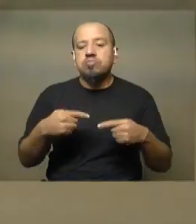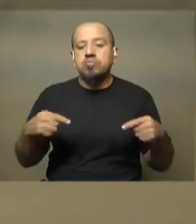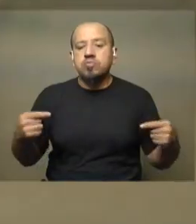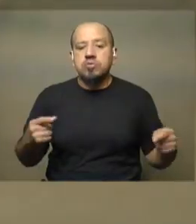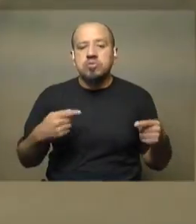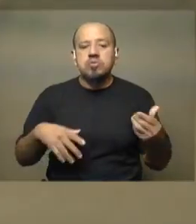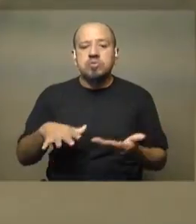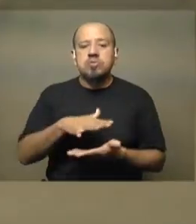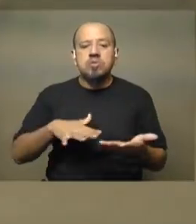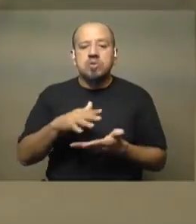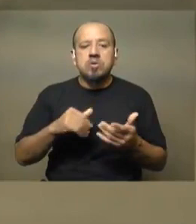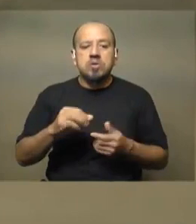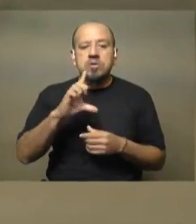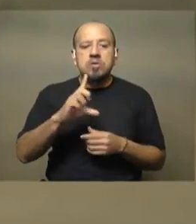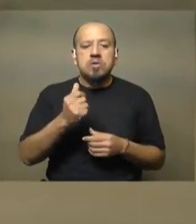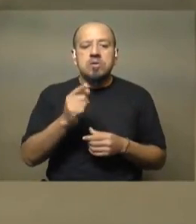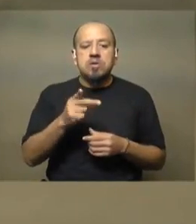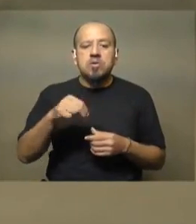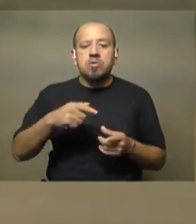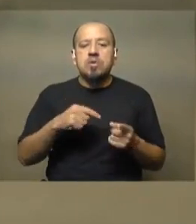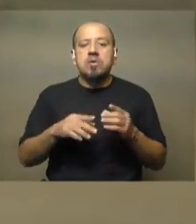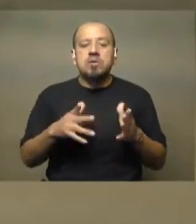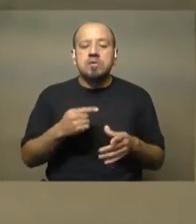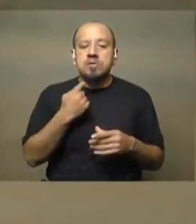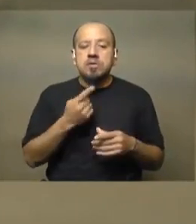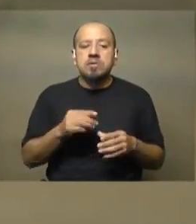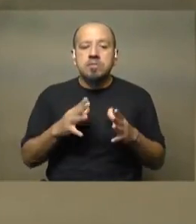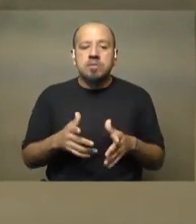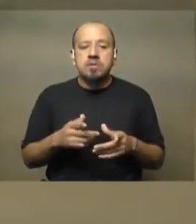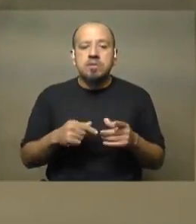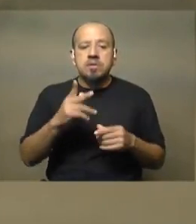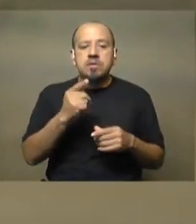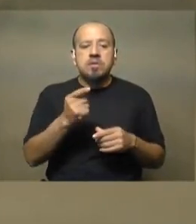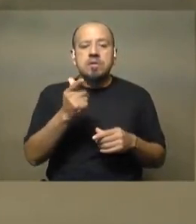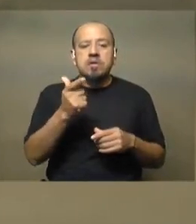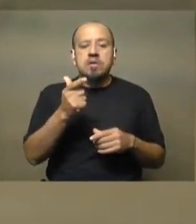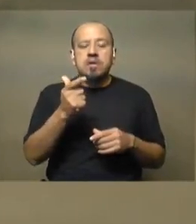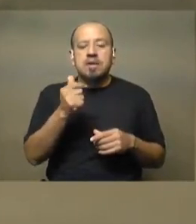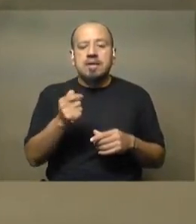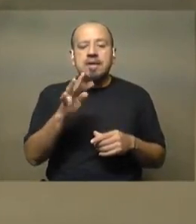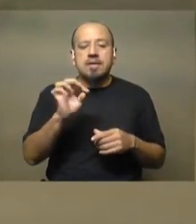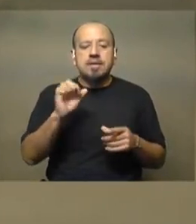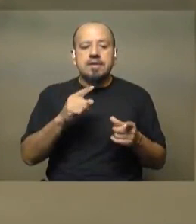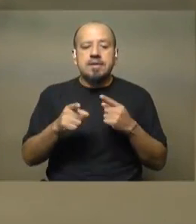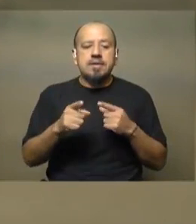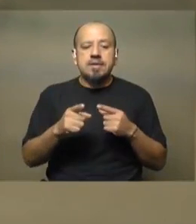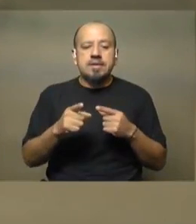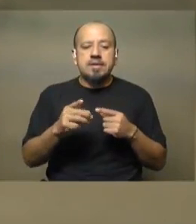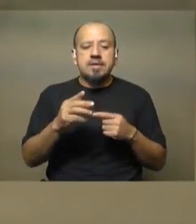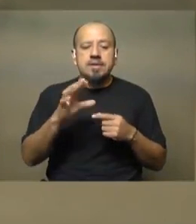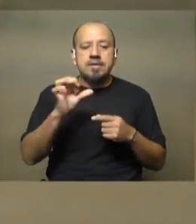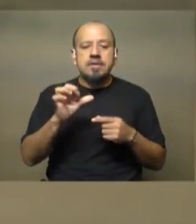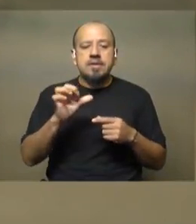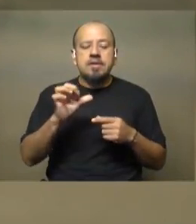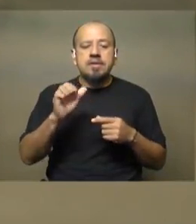características de la laguna. Es bastante propicia para iniciarse en el deporte y además porque es un lugar de elevadas